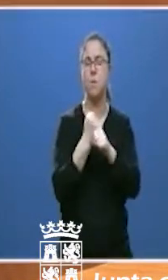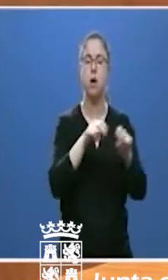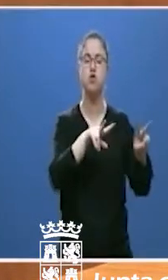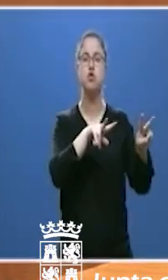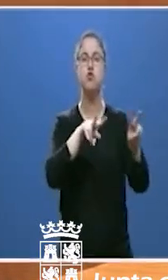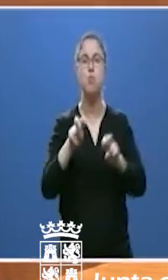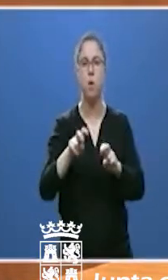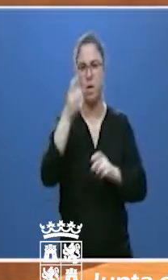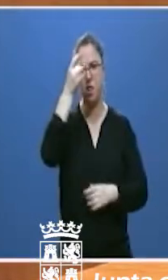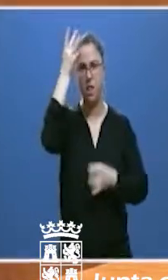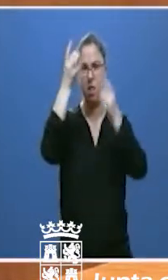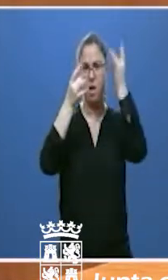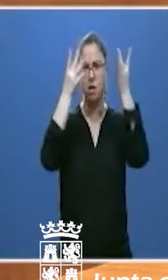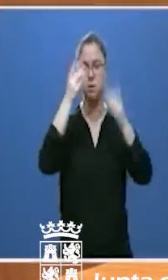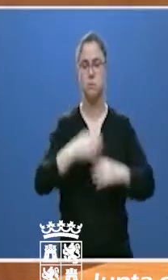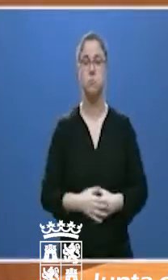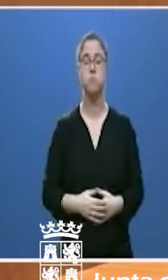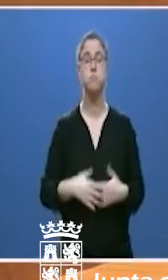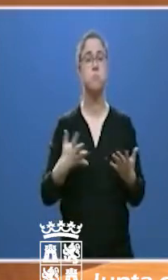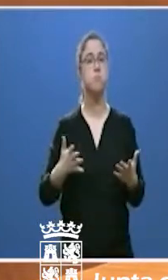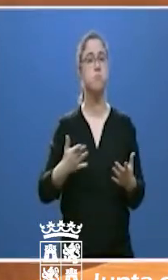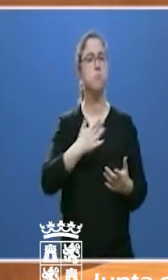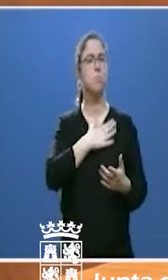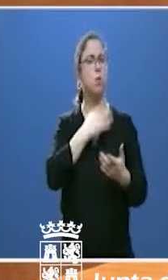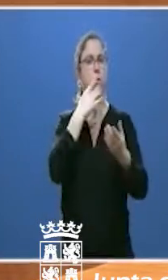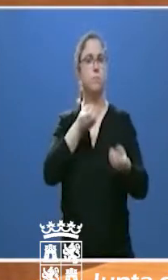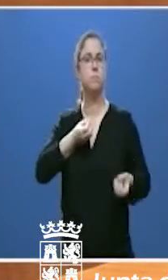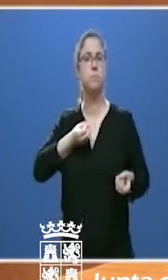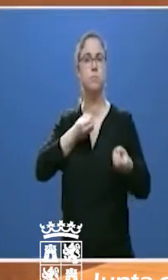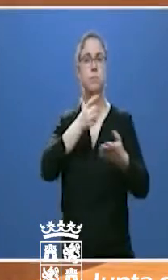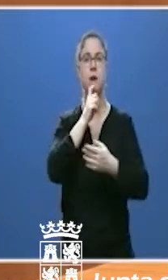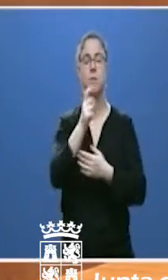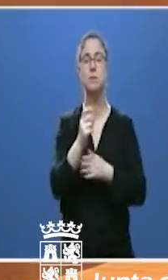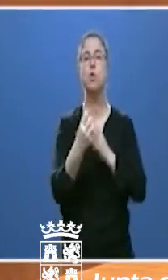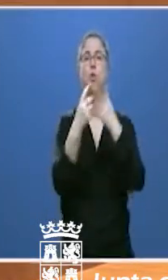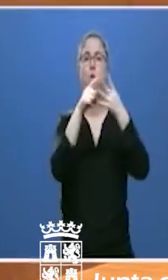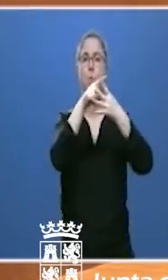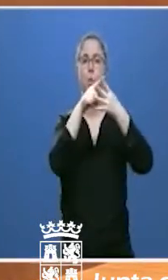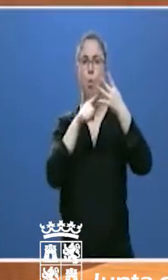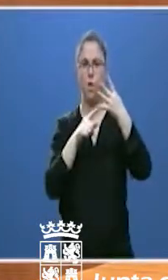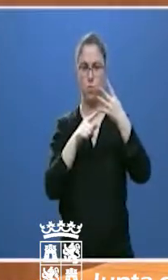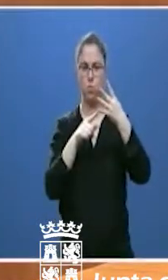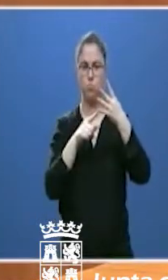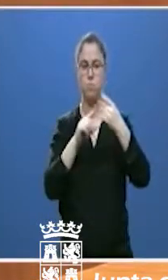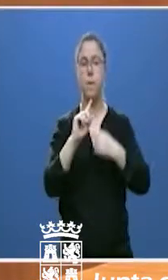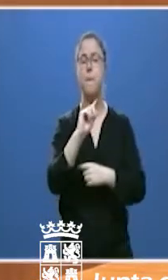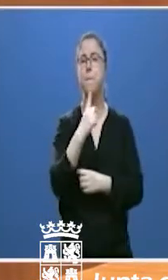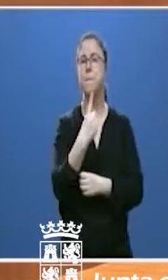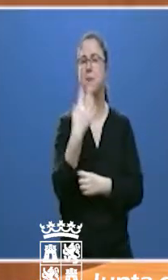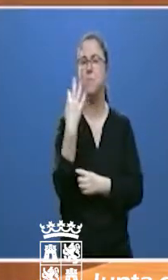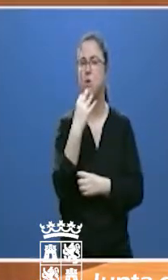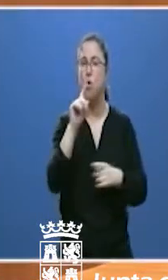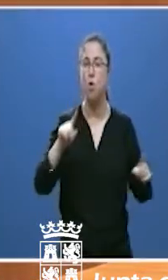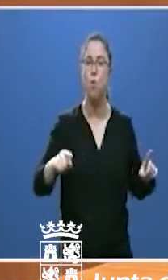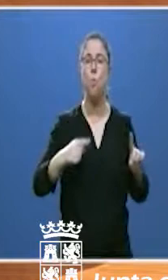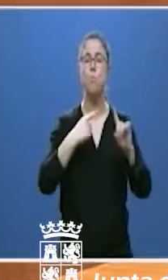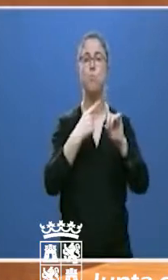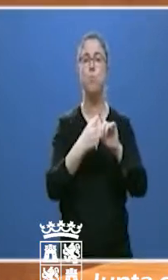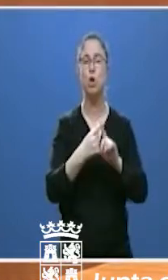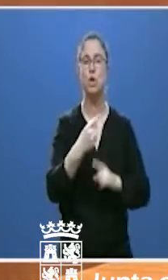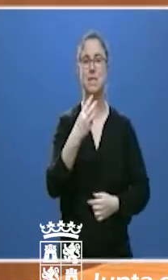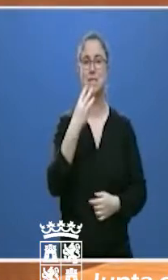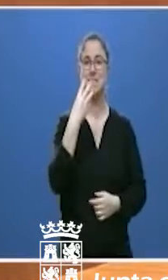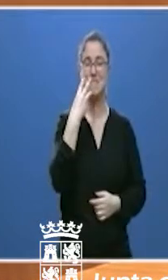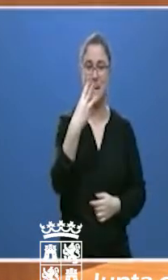iniciativas. A este respecto, le puedo anunciar cuatro de ellas. En primer lugar, vamos a triplicar los fondos